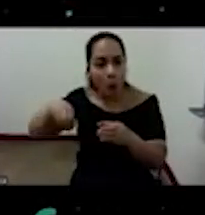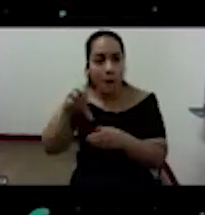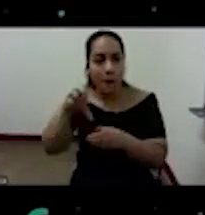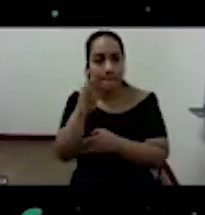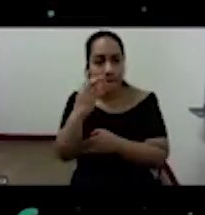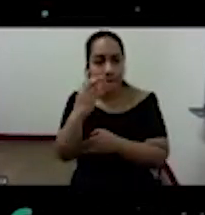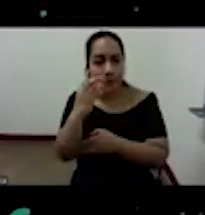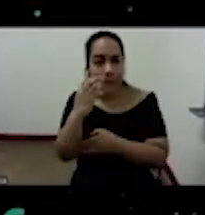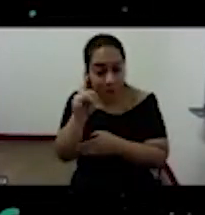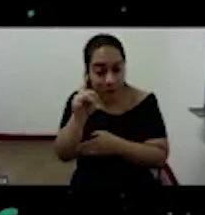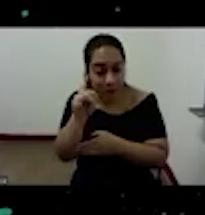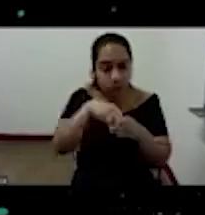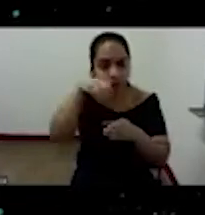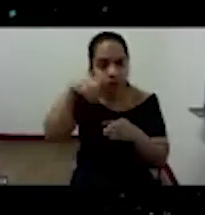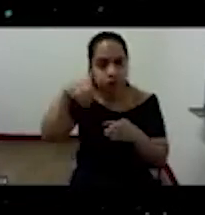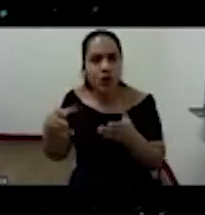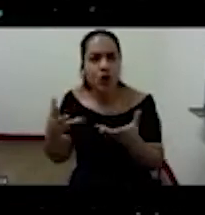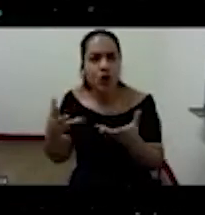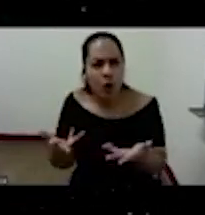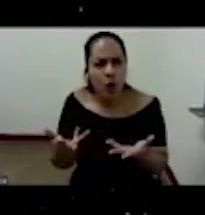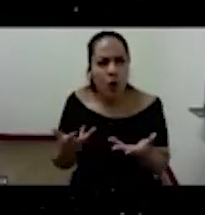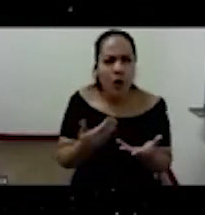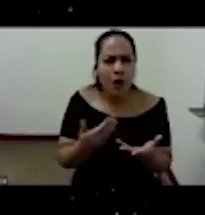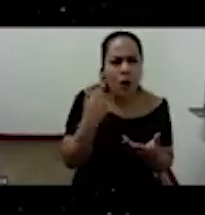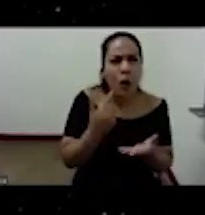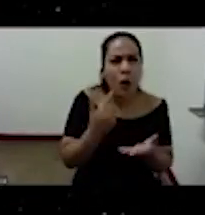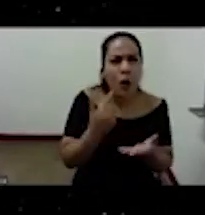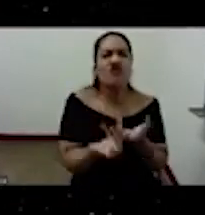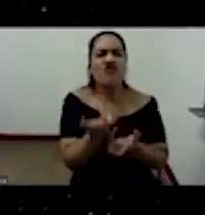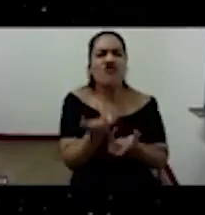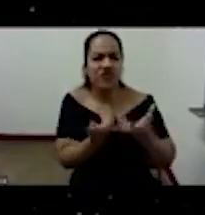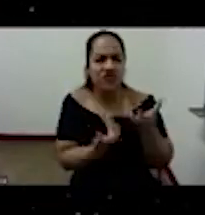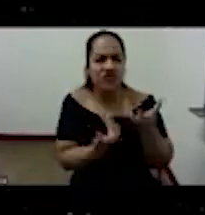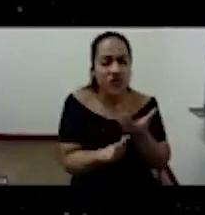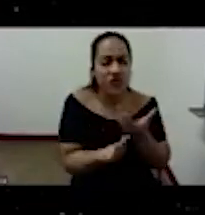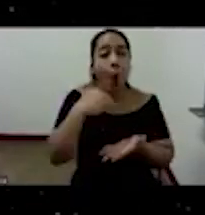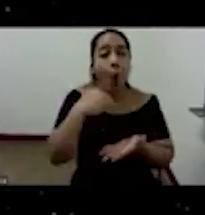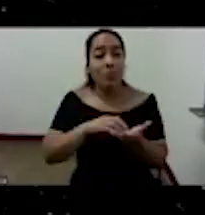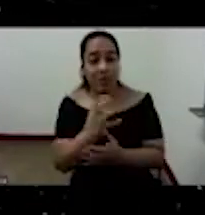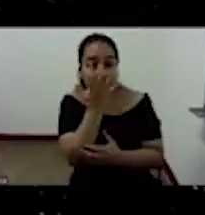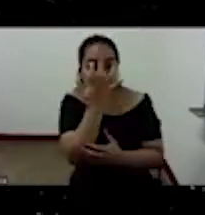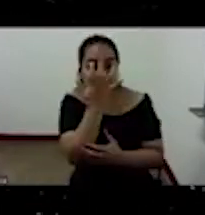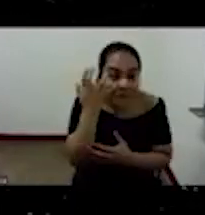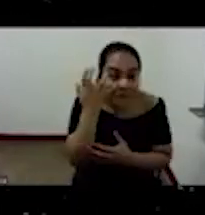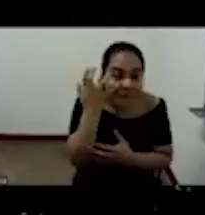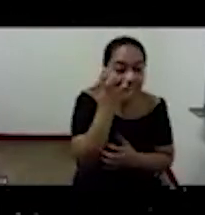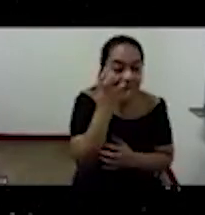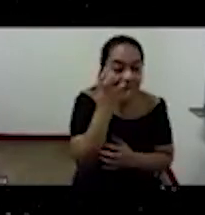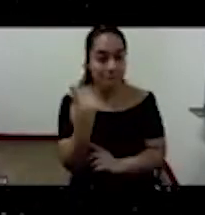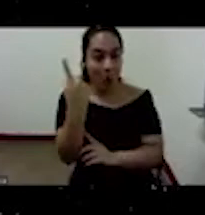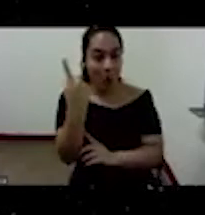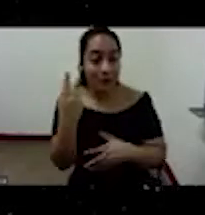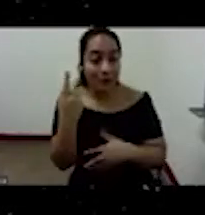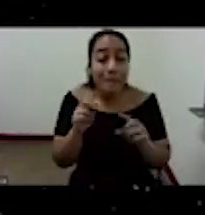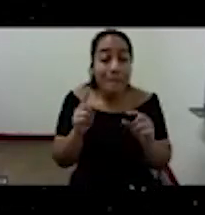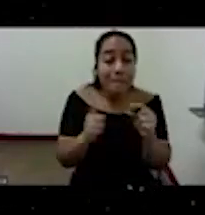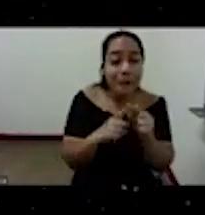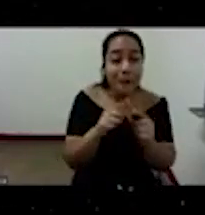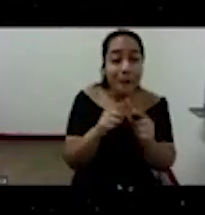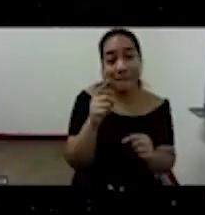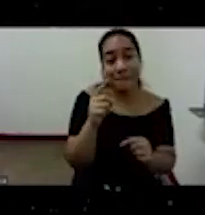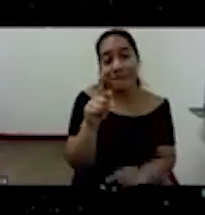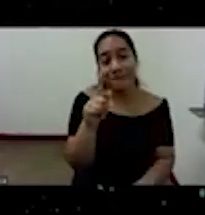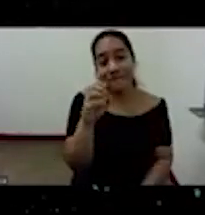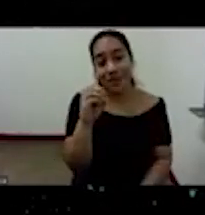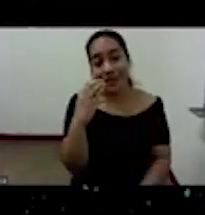el infierno de un nuevo fascismo puede ser pero la palabra fascismo no me